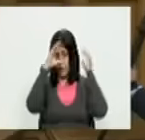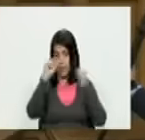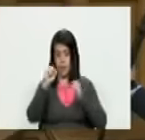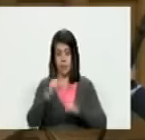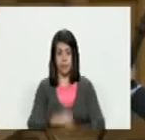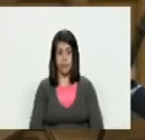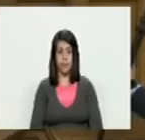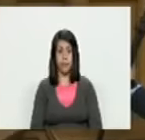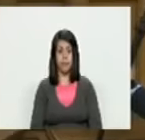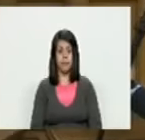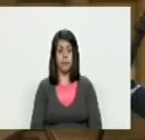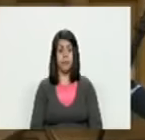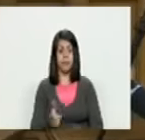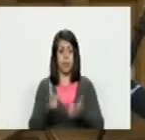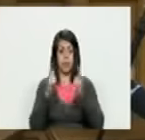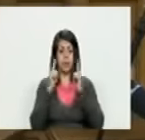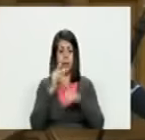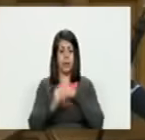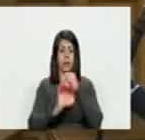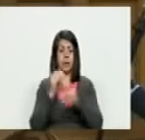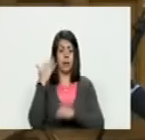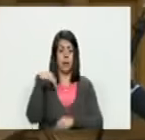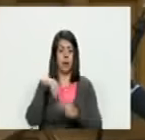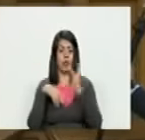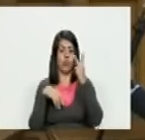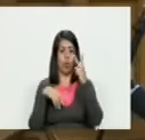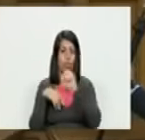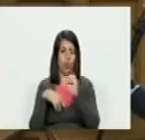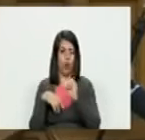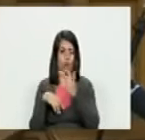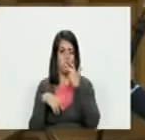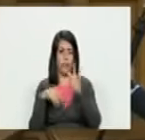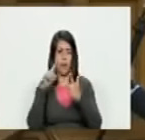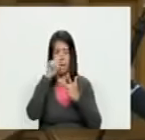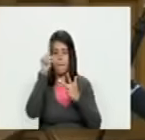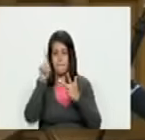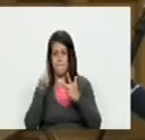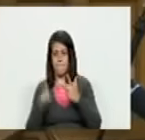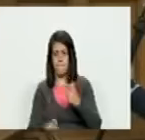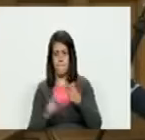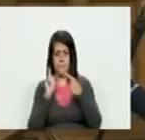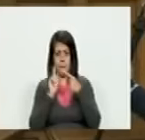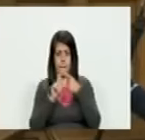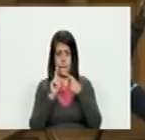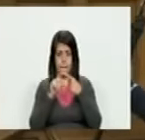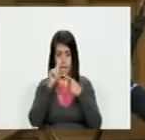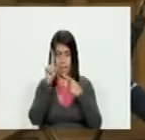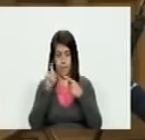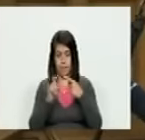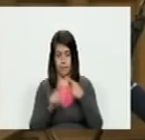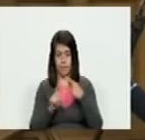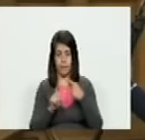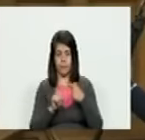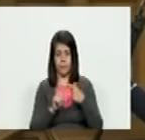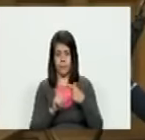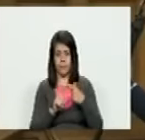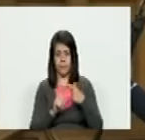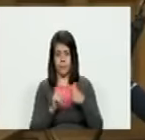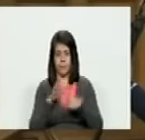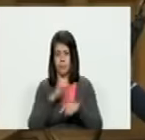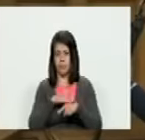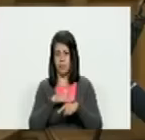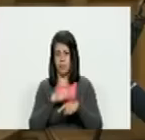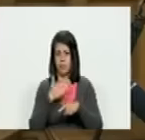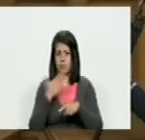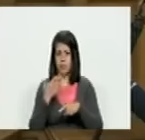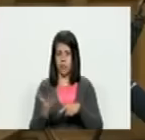Moncada nos permite hacer al menos dos o tres preguntas la primera de ellas ¿por qué